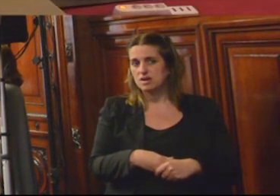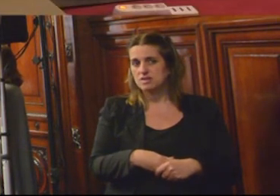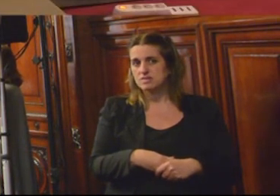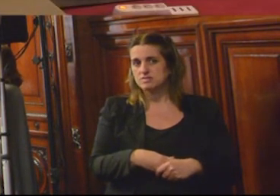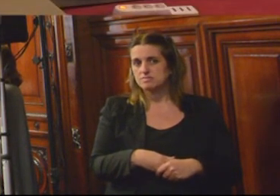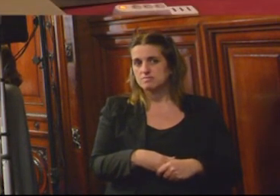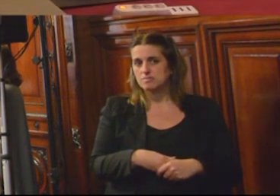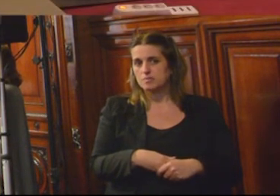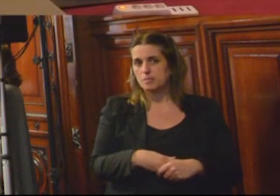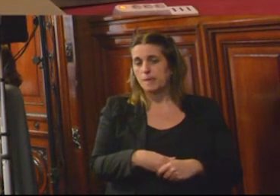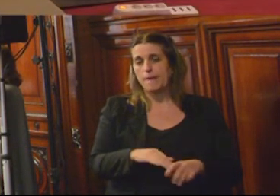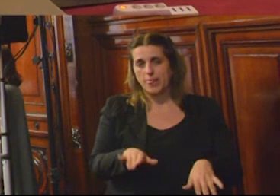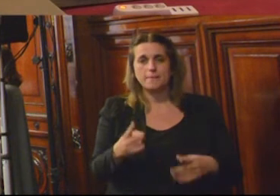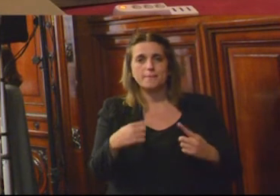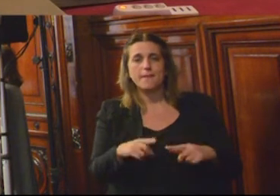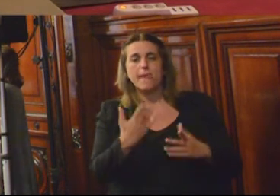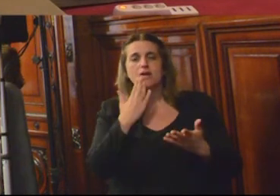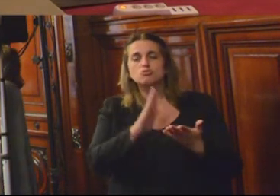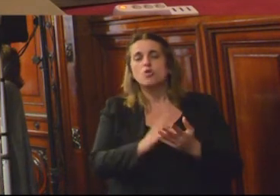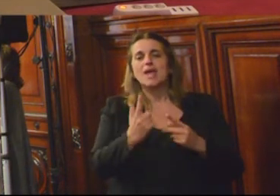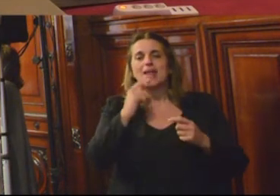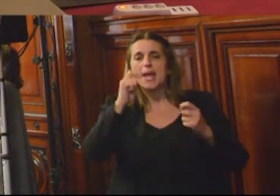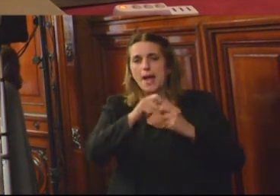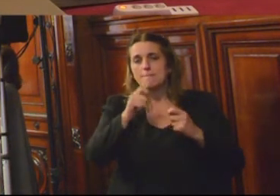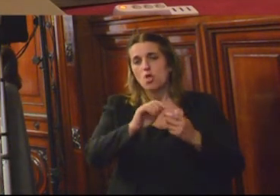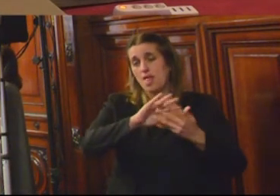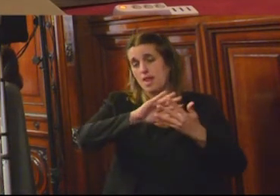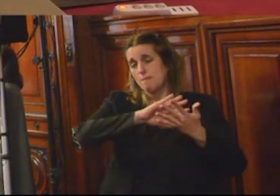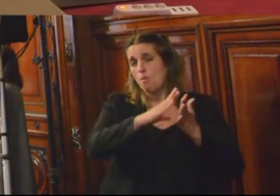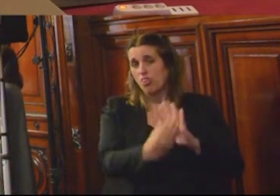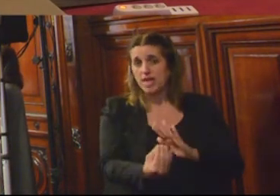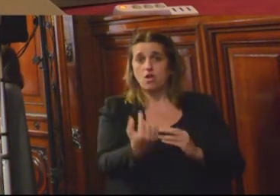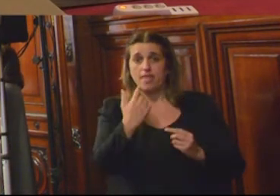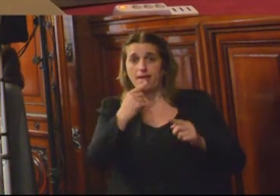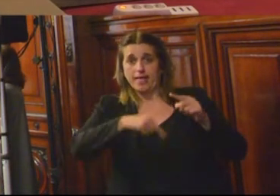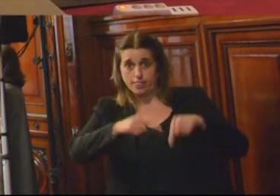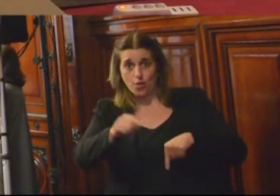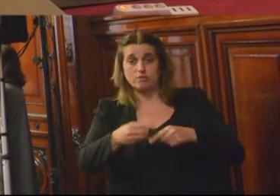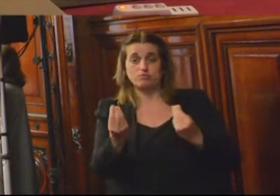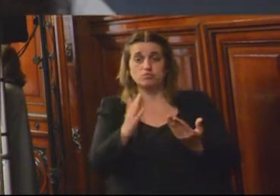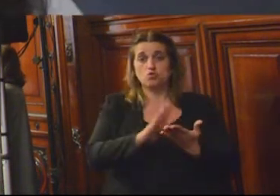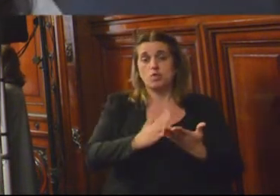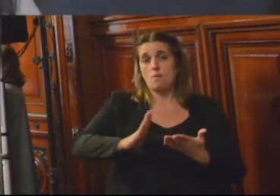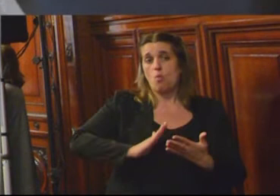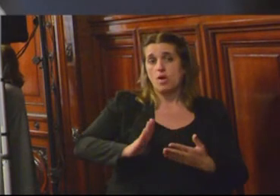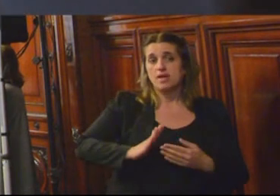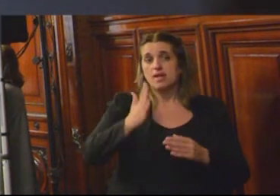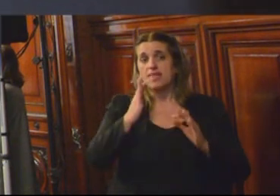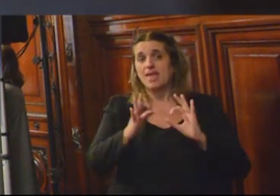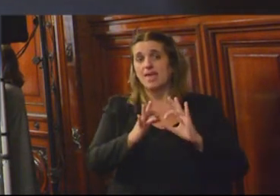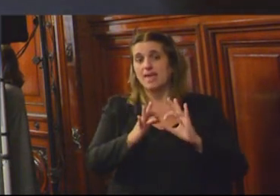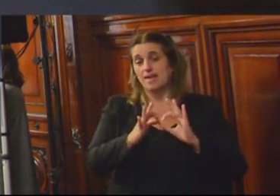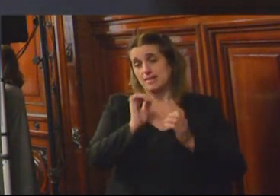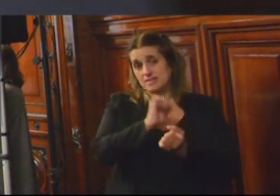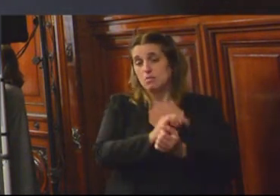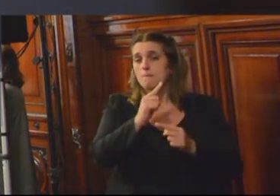Gracias. En cuanto al cambio de paradigma o a las medidas especiales tomadas para hacer frente a esta situación de las mujeres privadas de libertad por delitos